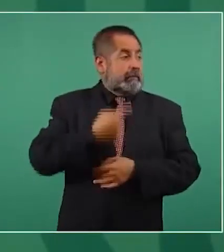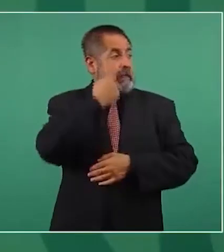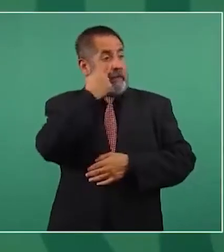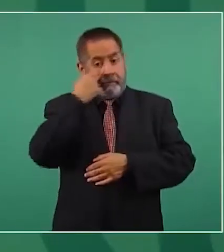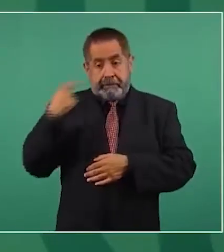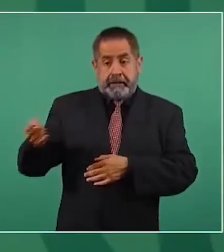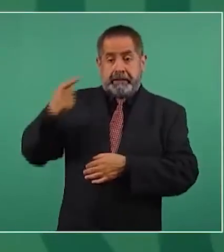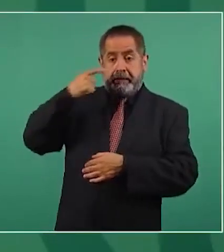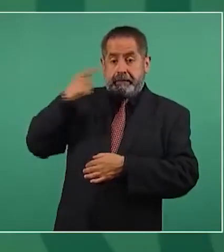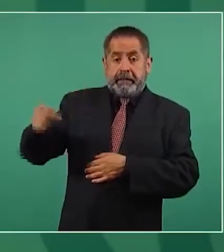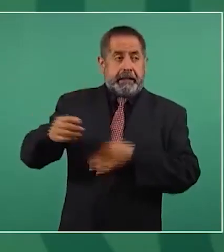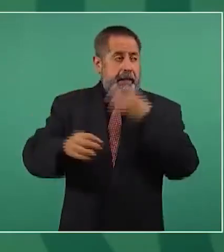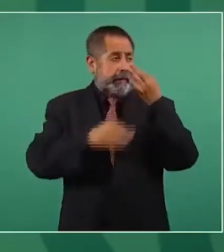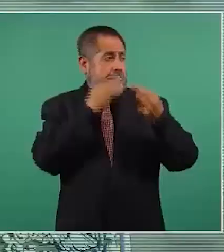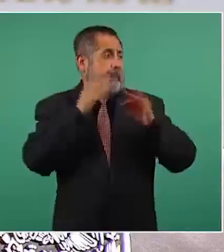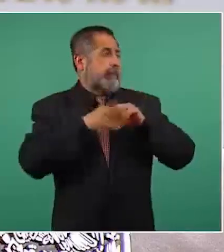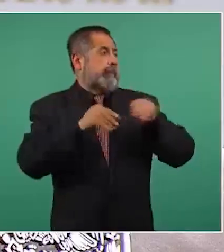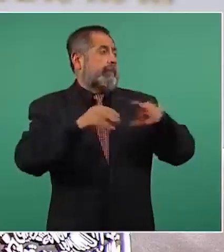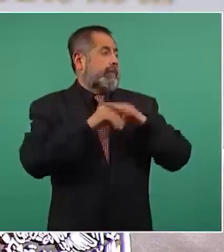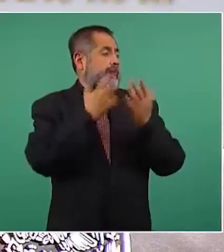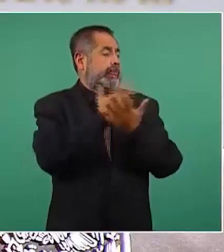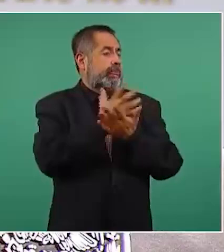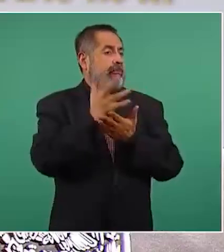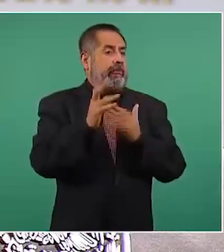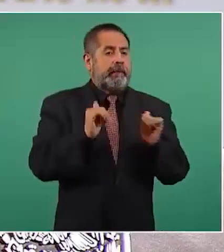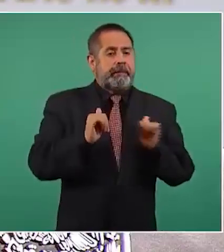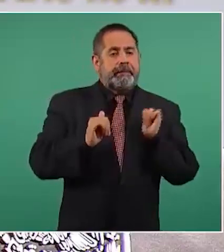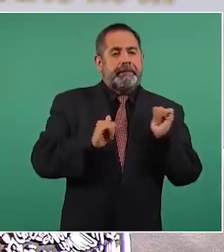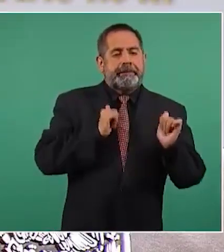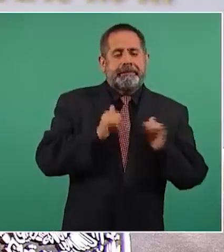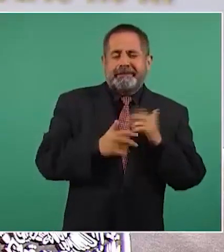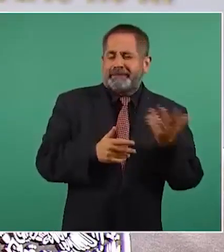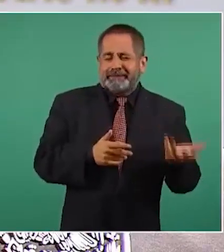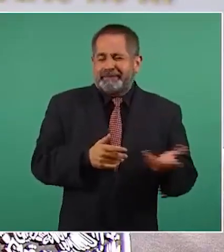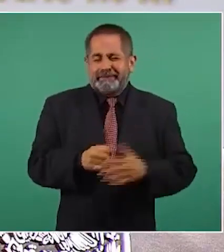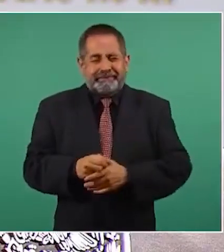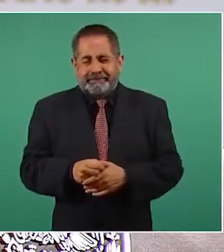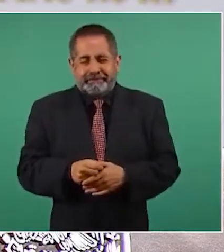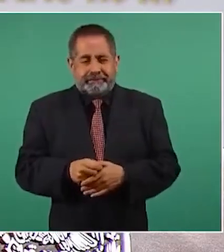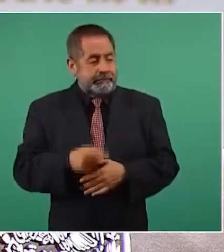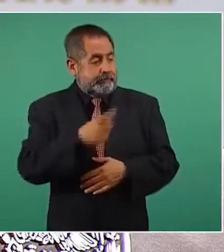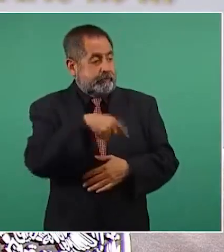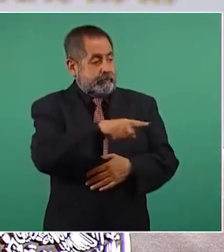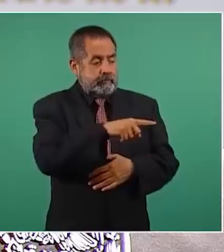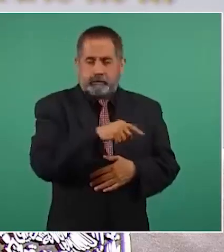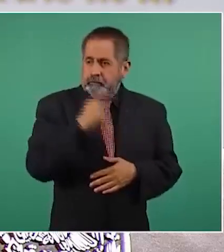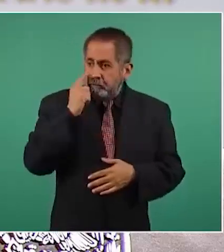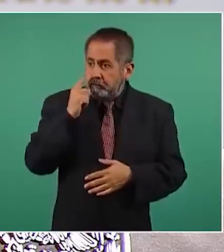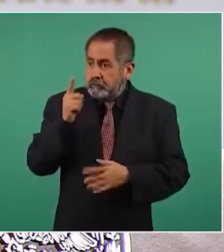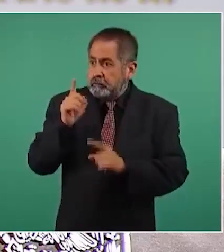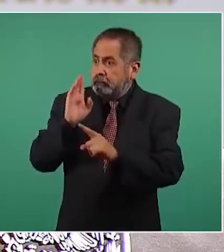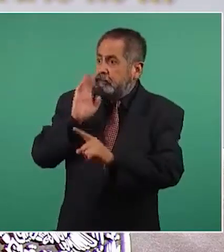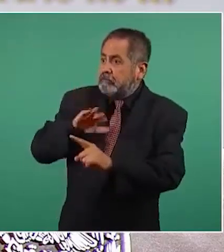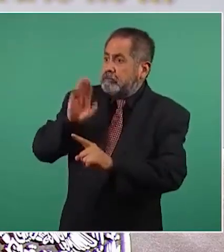Todos los que consideran nos afecta,